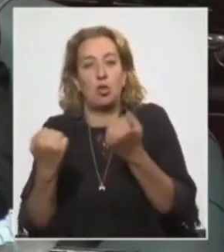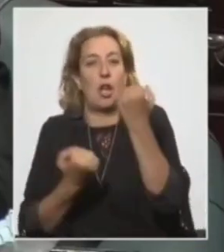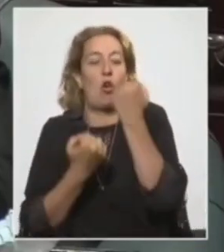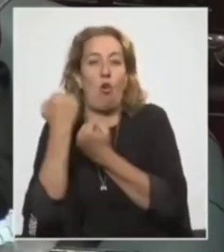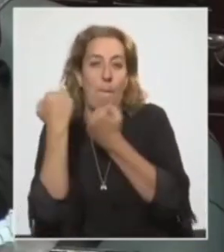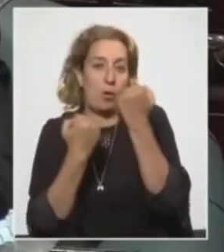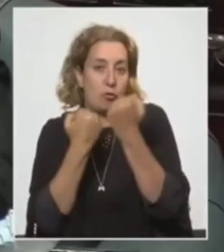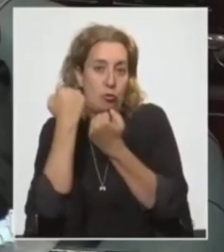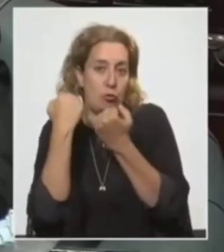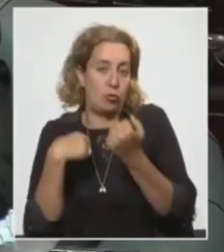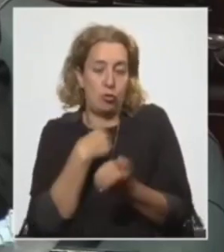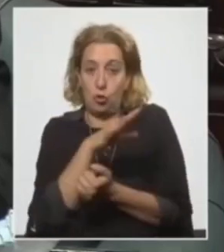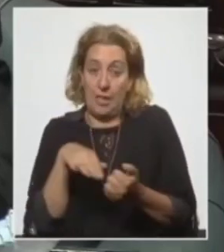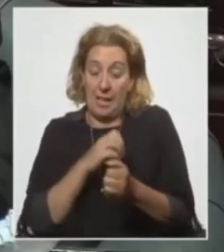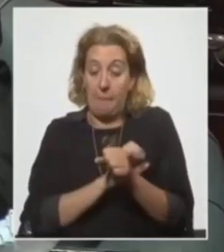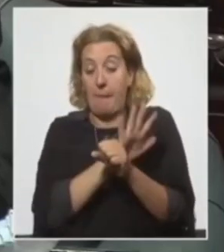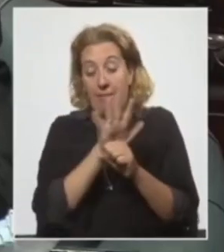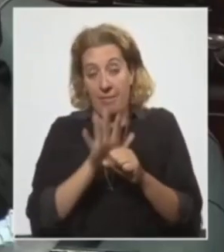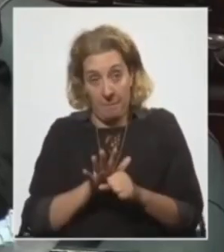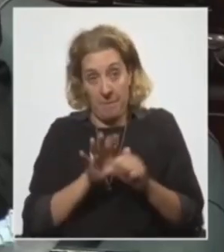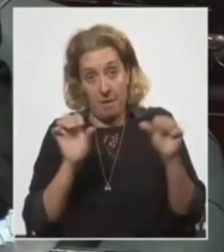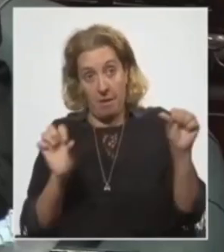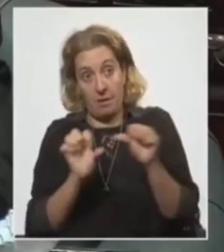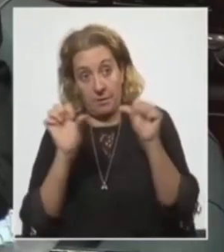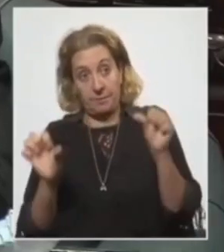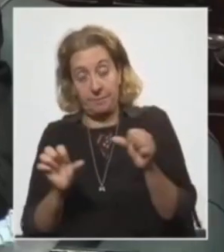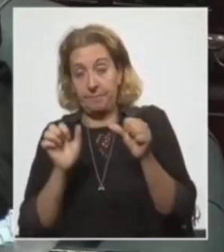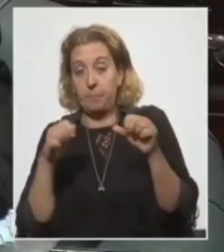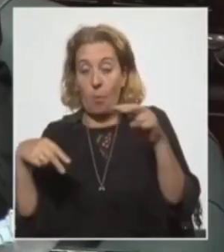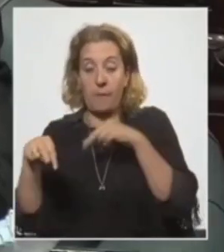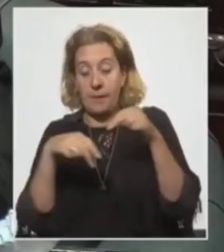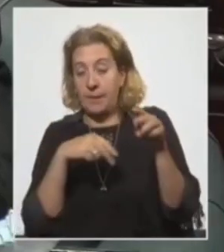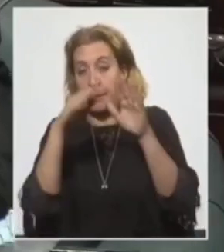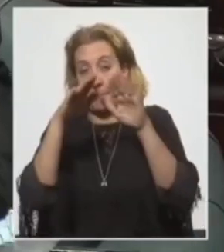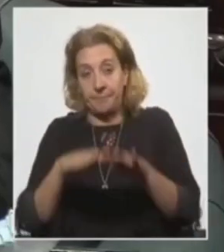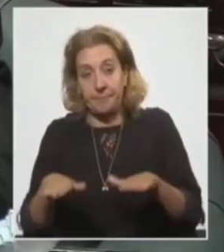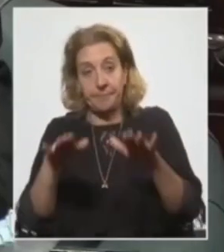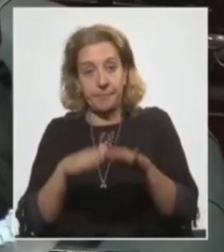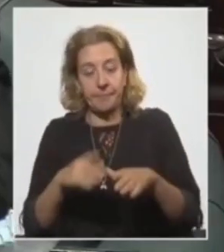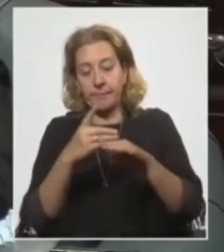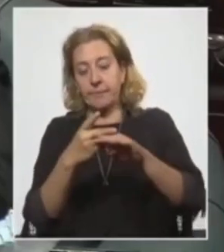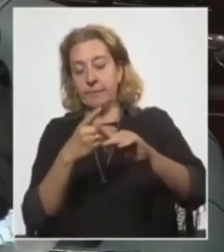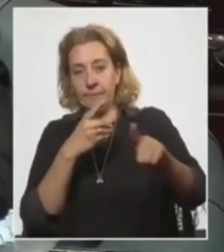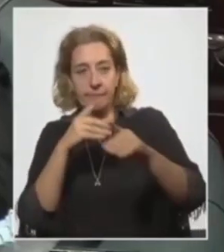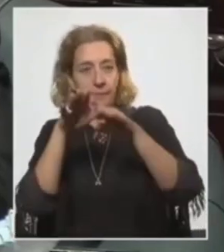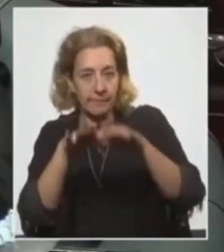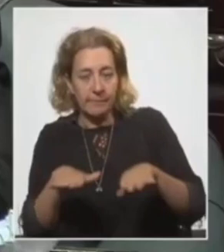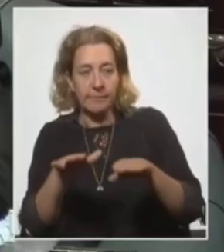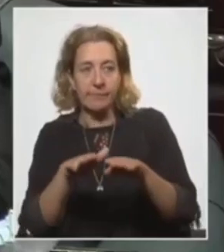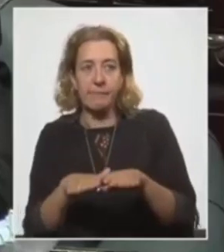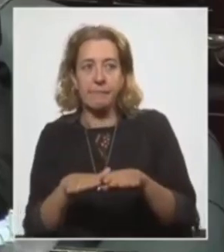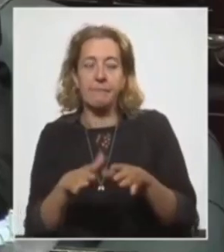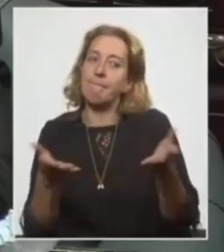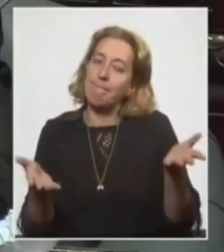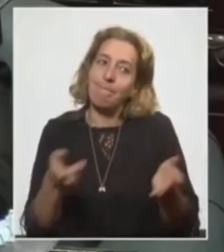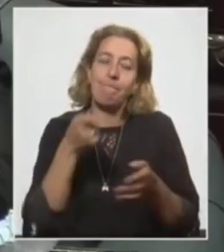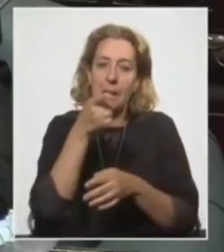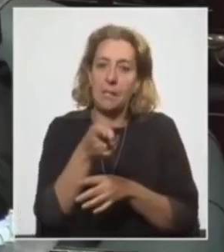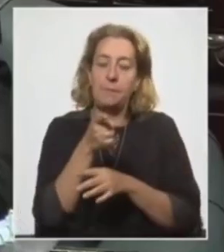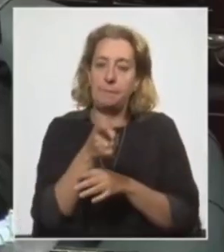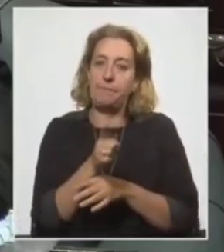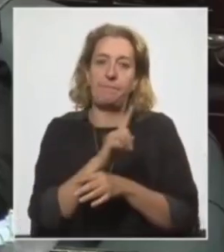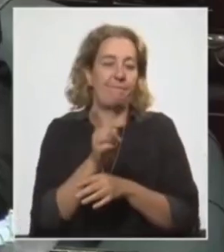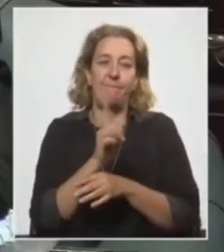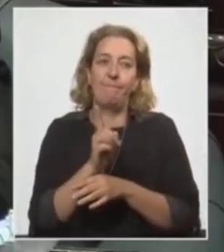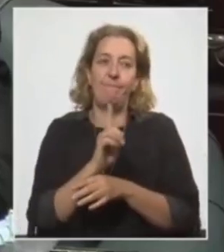que la pandemia generaba, que la menor movilidad social generaba, que el distanciamiento social generaba, bueno, ahí no